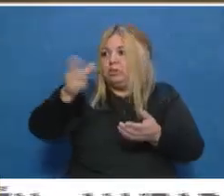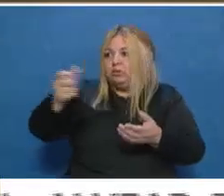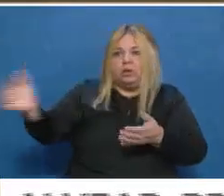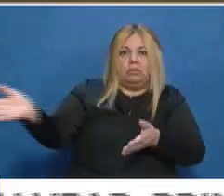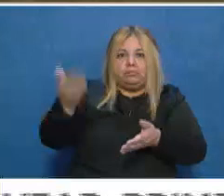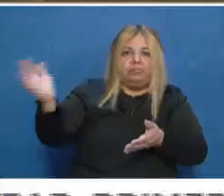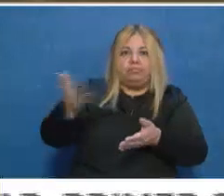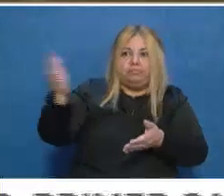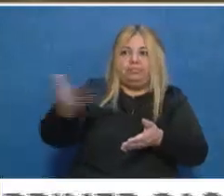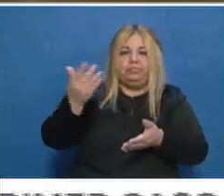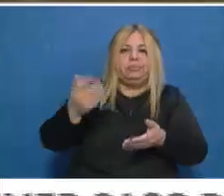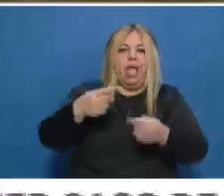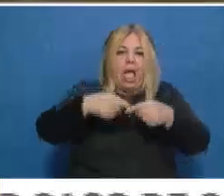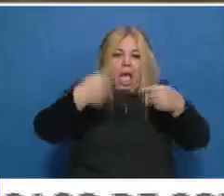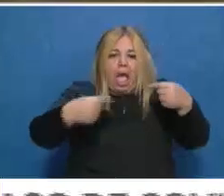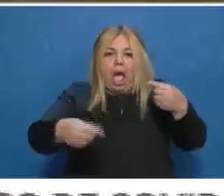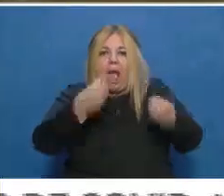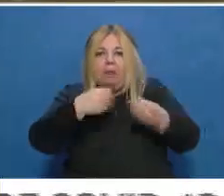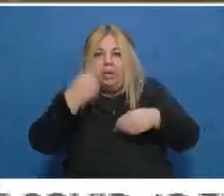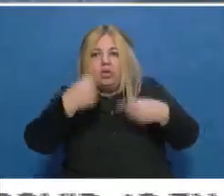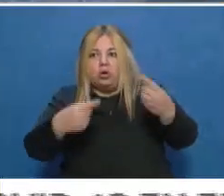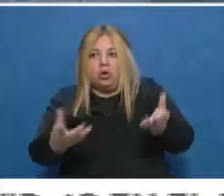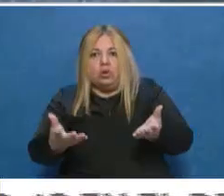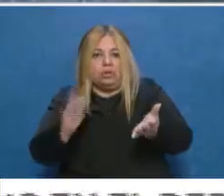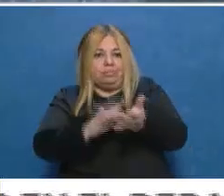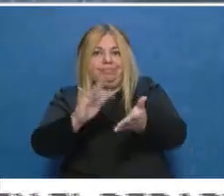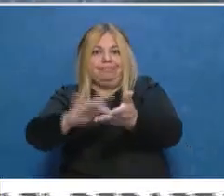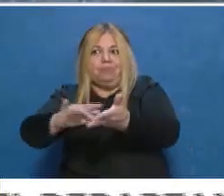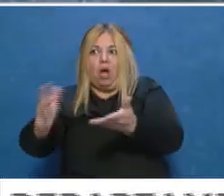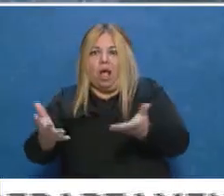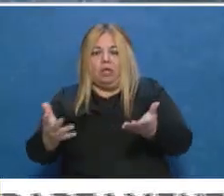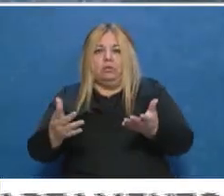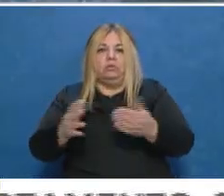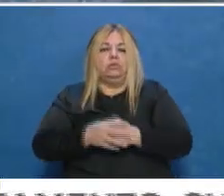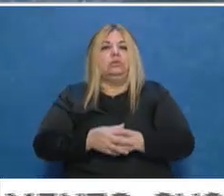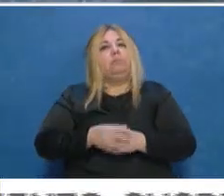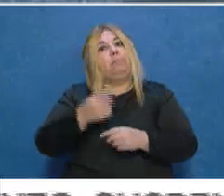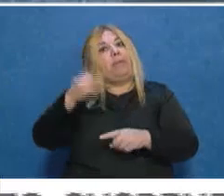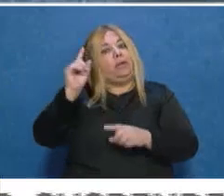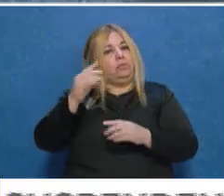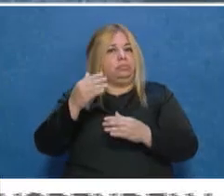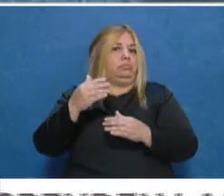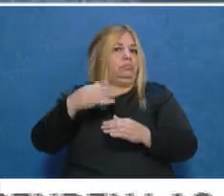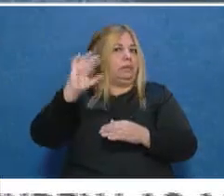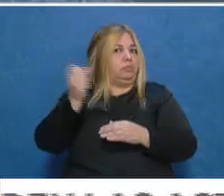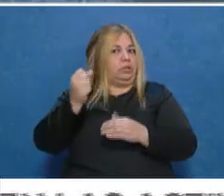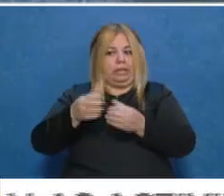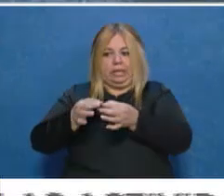necesarios para todos los días. Claro que sí. Bueno, respetar el distanciamiento quizás es la clave más allá del origen del contagio, ¿no?